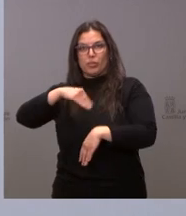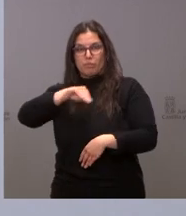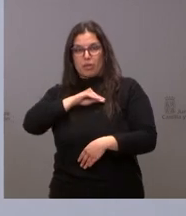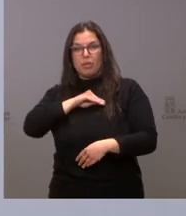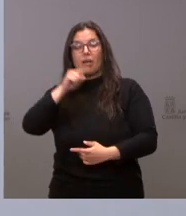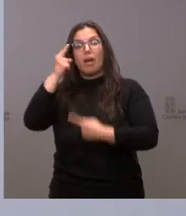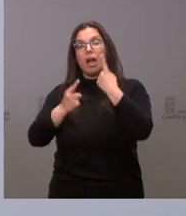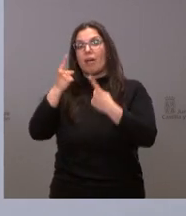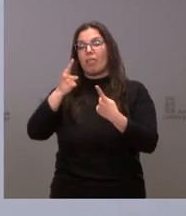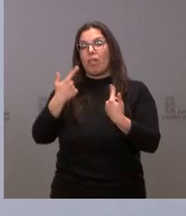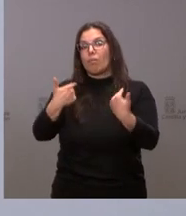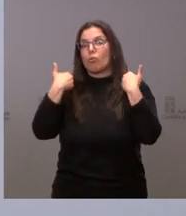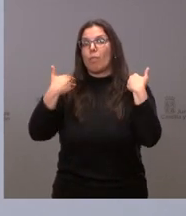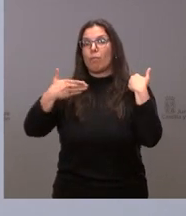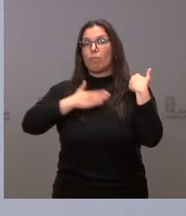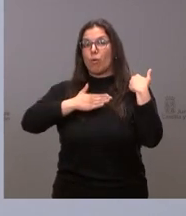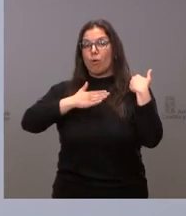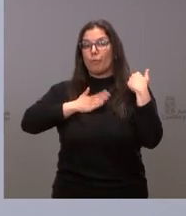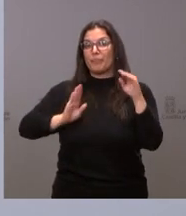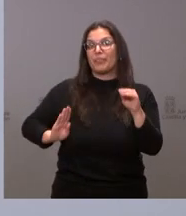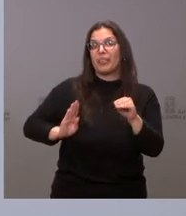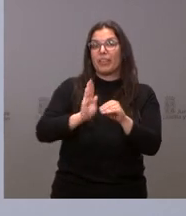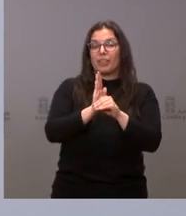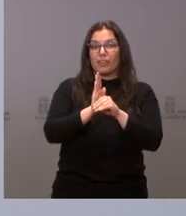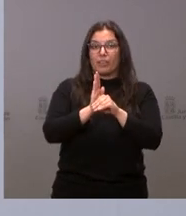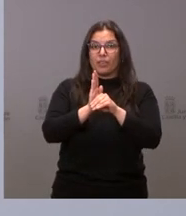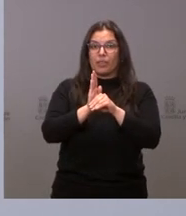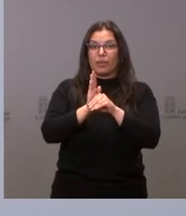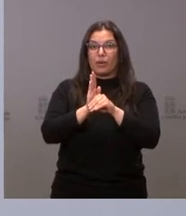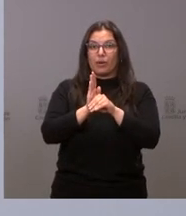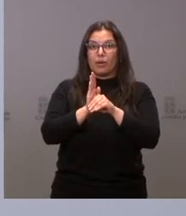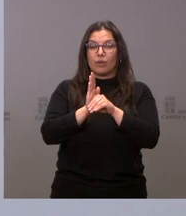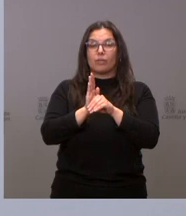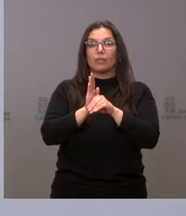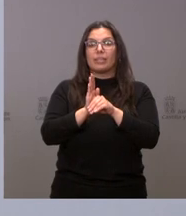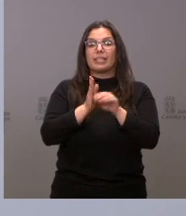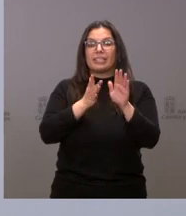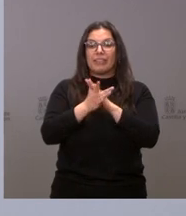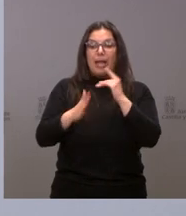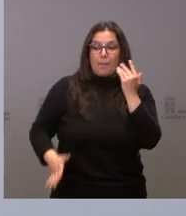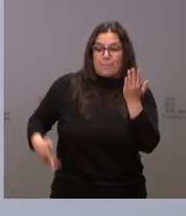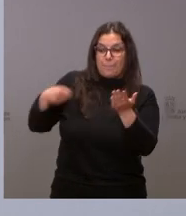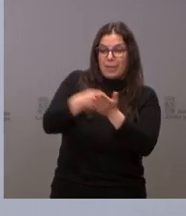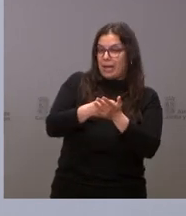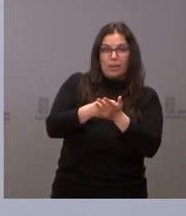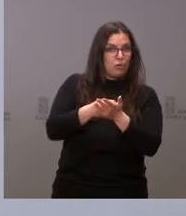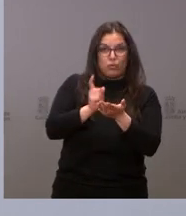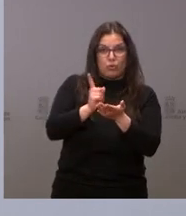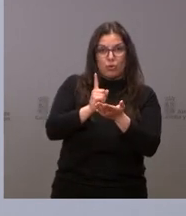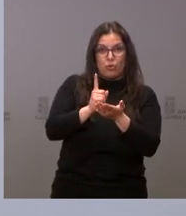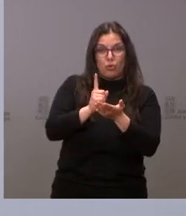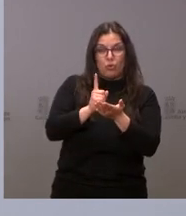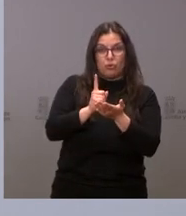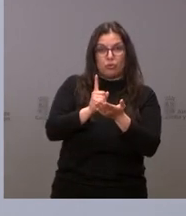casos, la financiación es el no ingreso de recursos